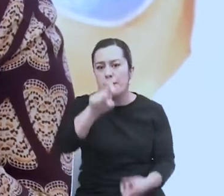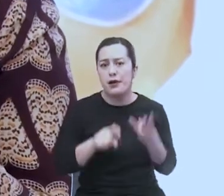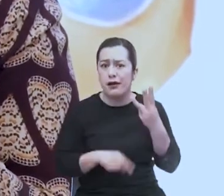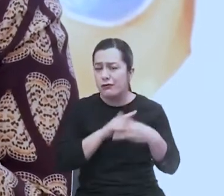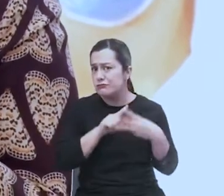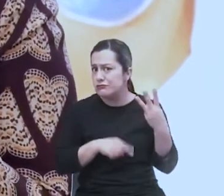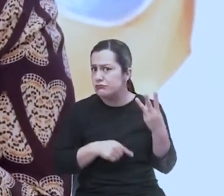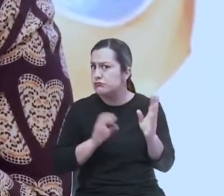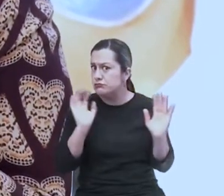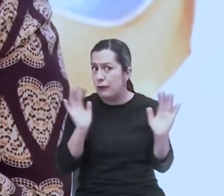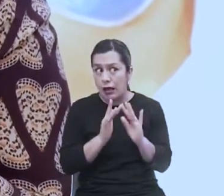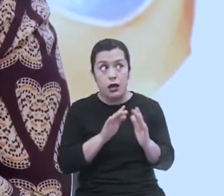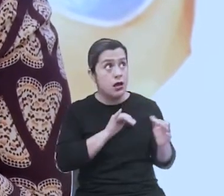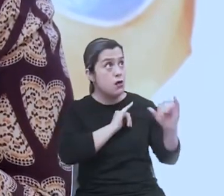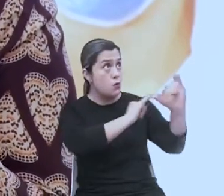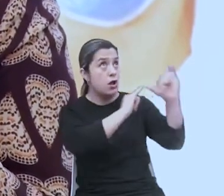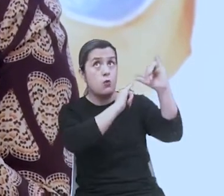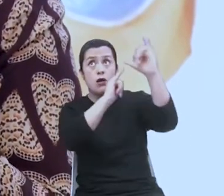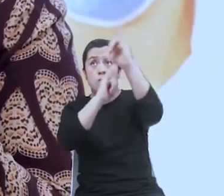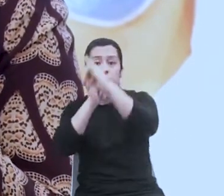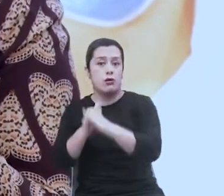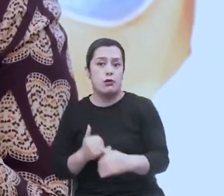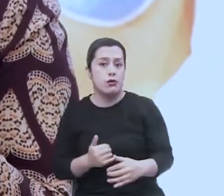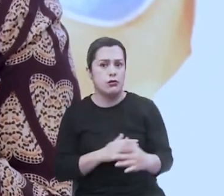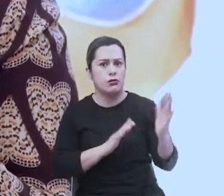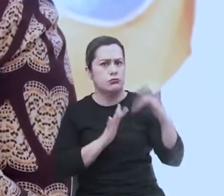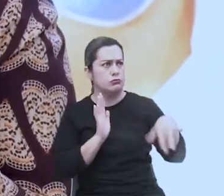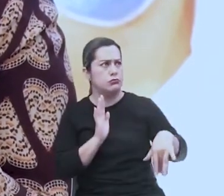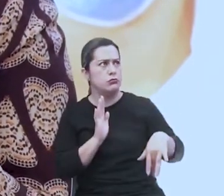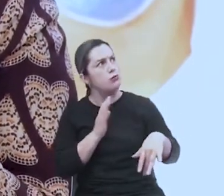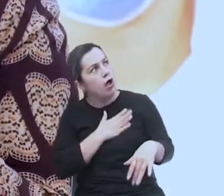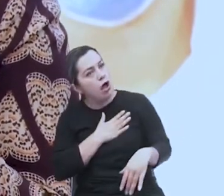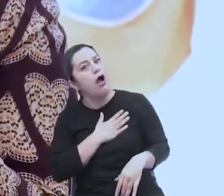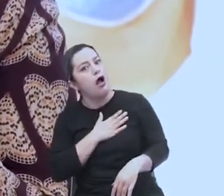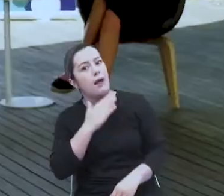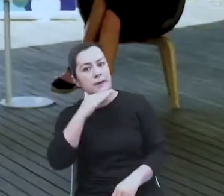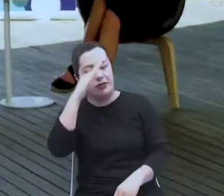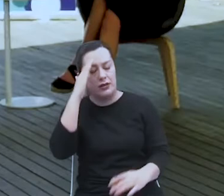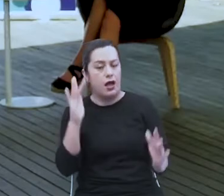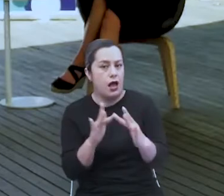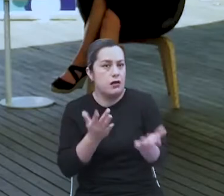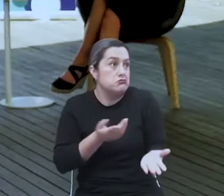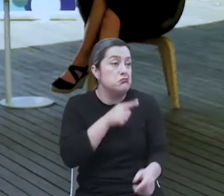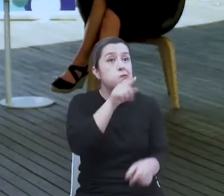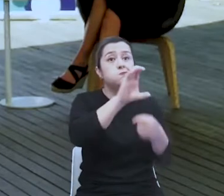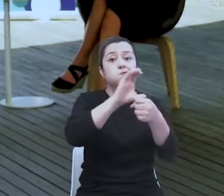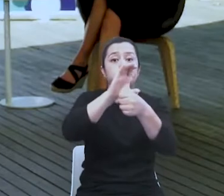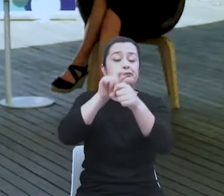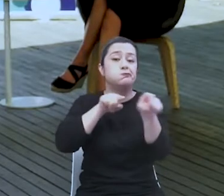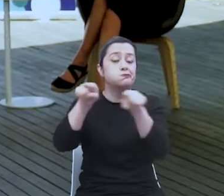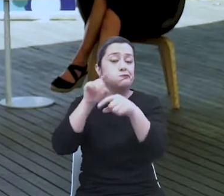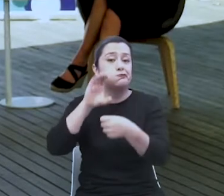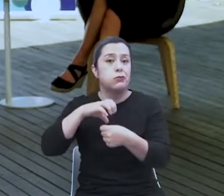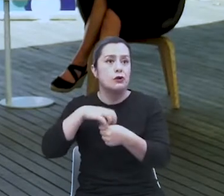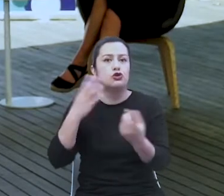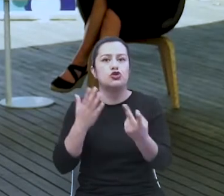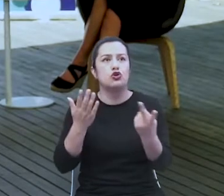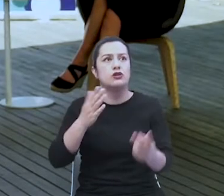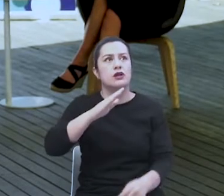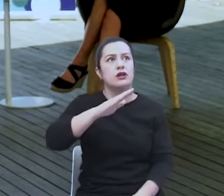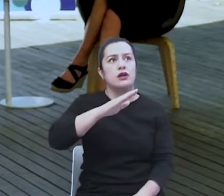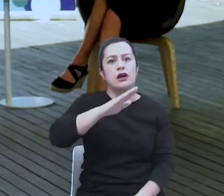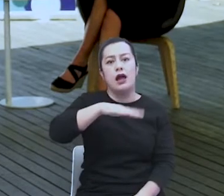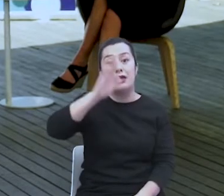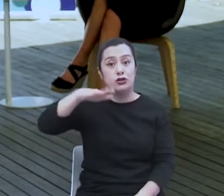acompañándonos, pues no va a ser lo mismo para ellos que para Medellín, por ejemplo, y en otras ciudades, por ejemplo, en Antioquia,